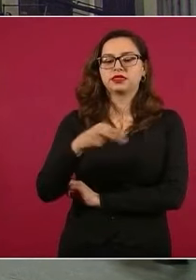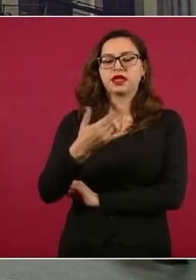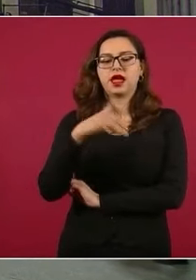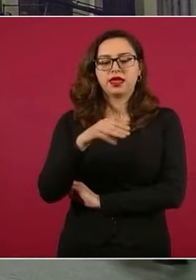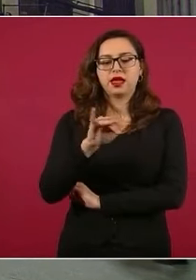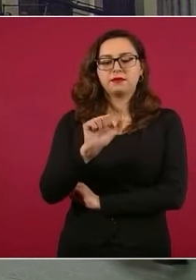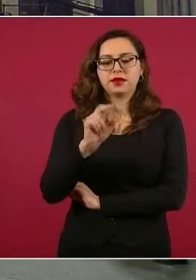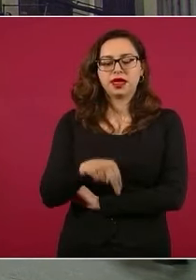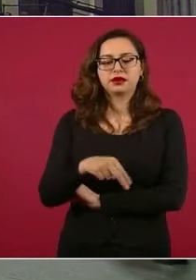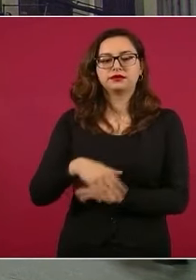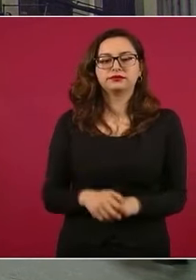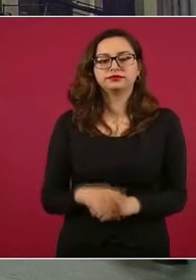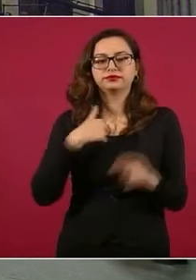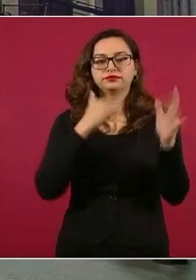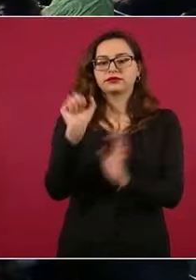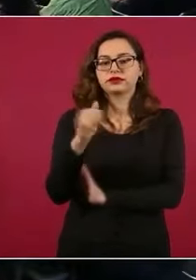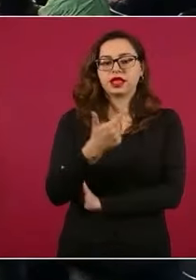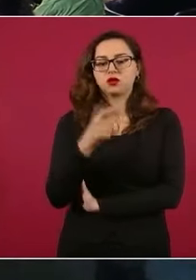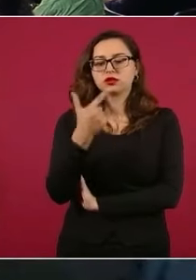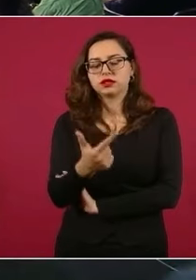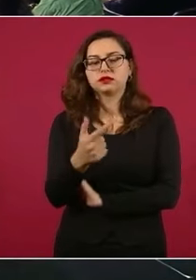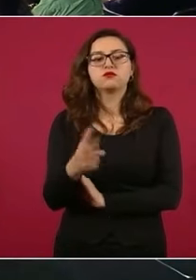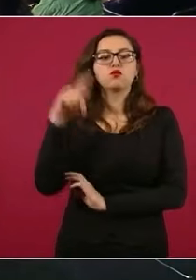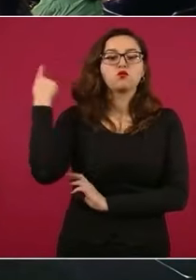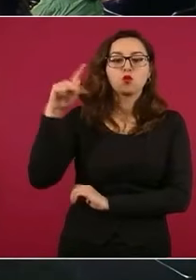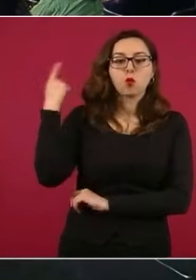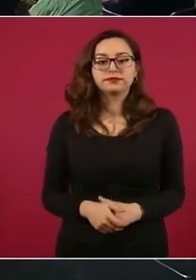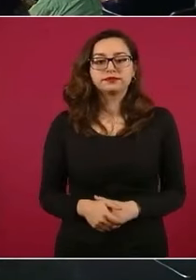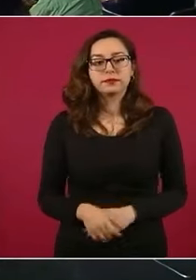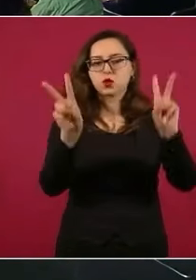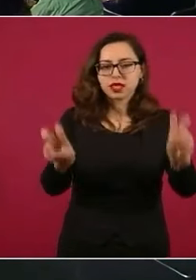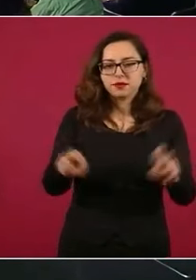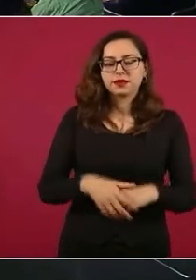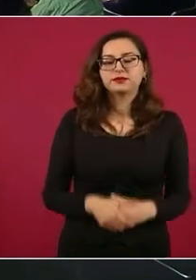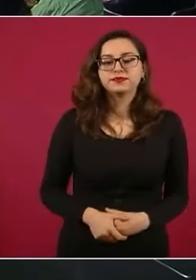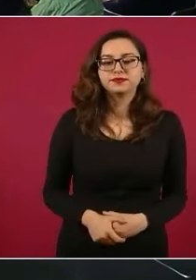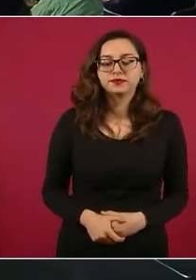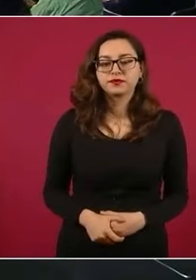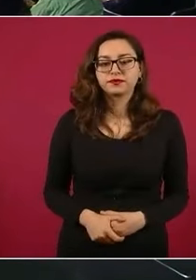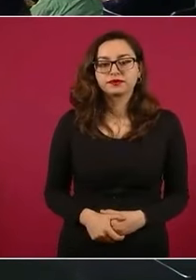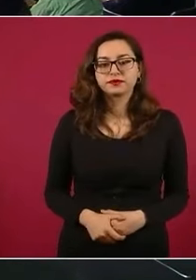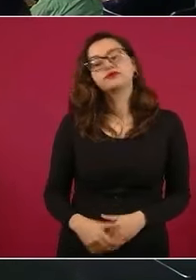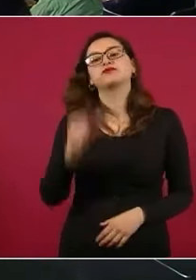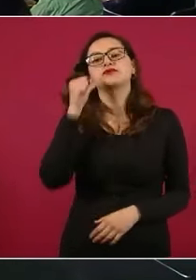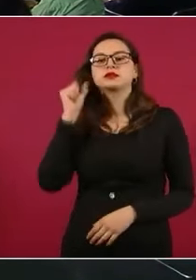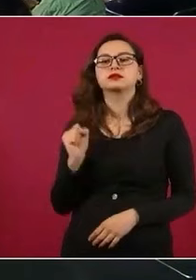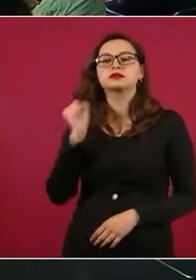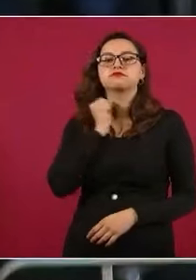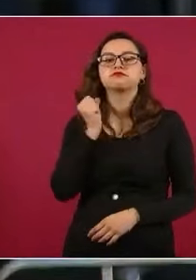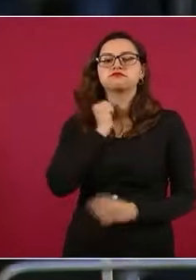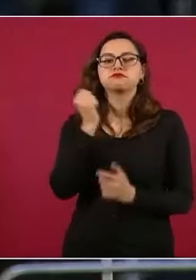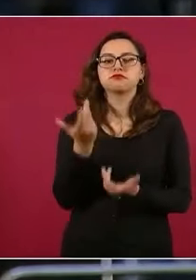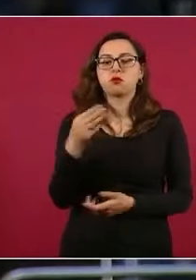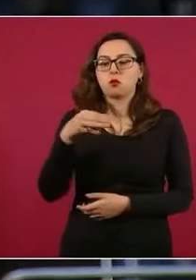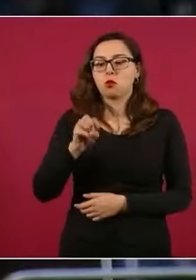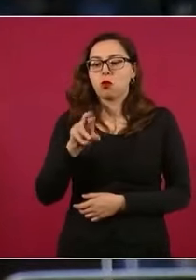periódico, del portal de noticias Ángulo 7 de Puebla. De este tema, presidente, ayer en el Senado Morena planteó que se